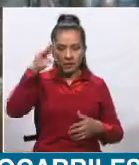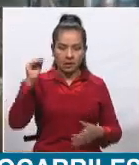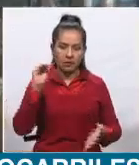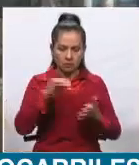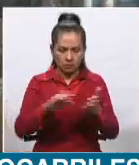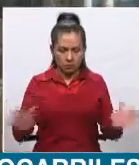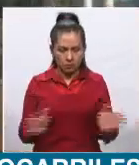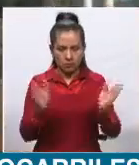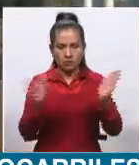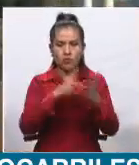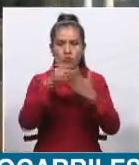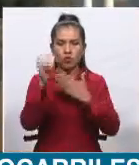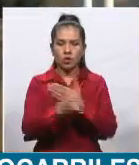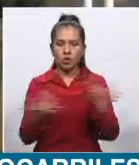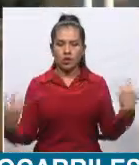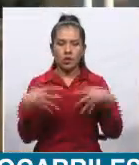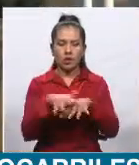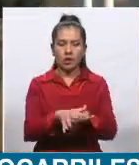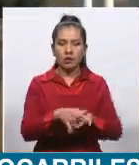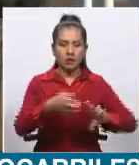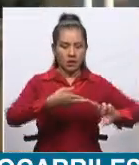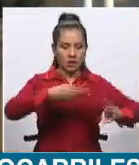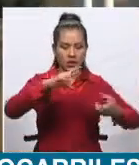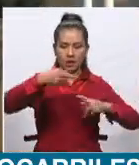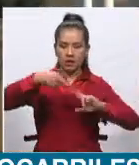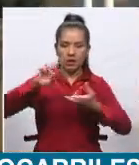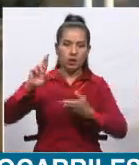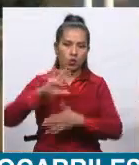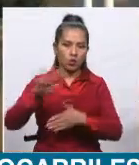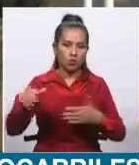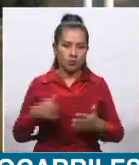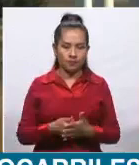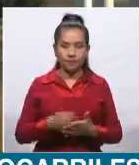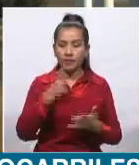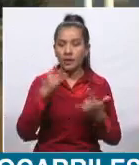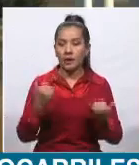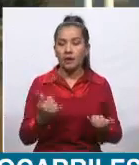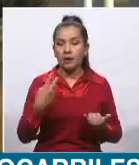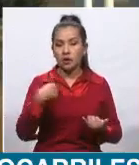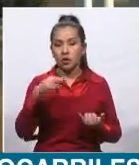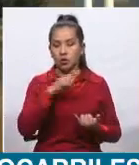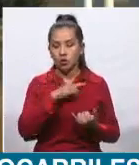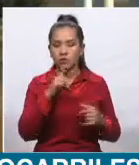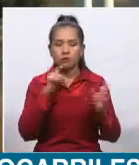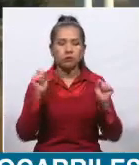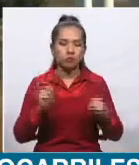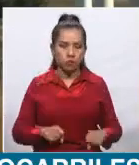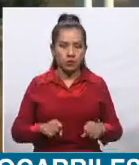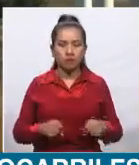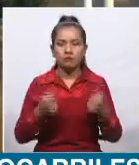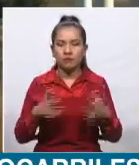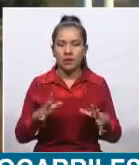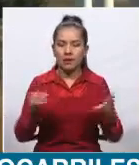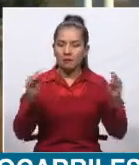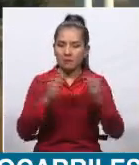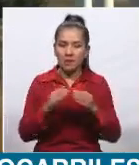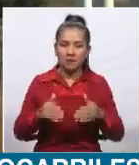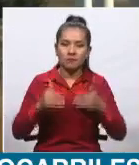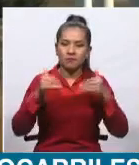integración regional y que a nosotros nos da la posibilidad de cada vez más